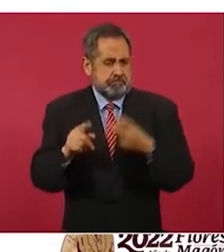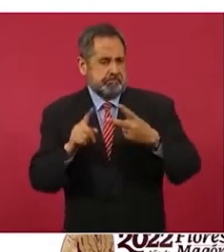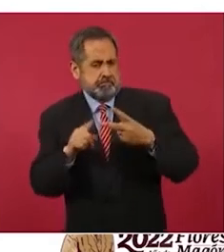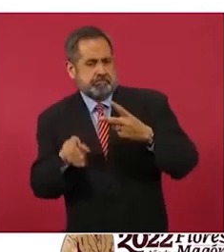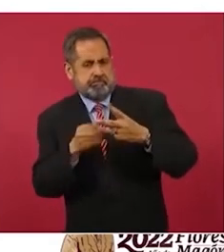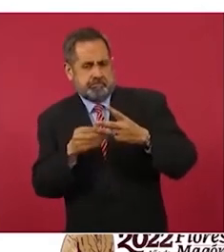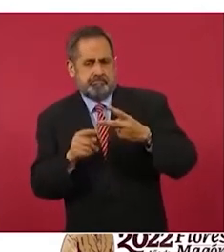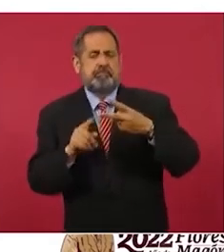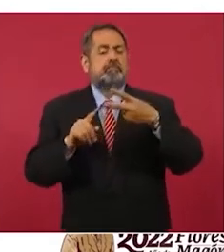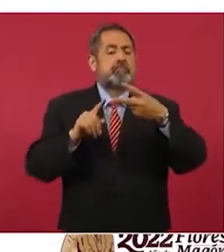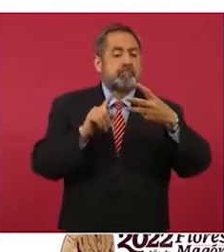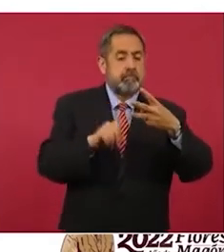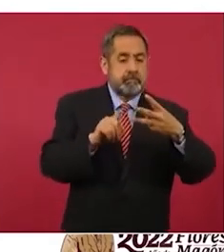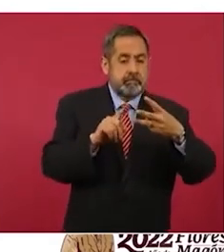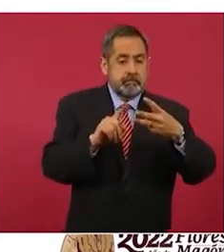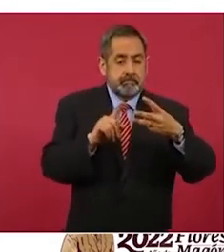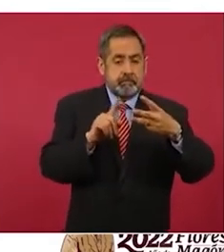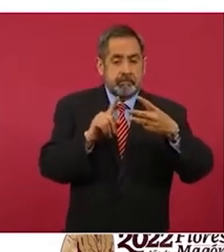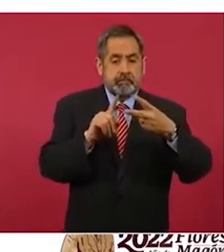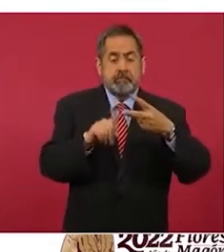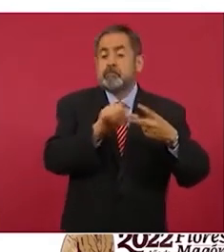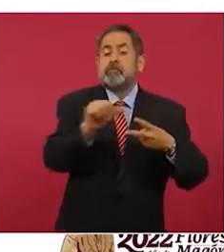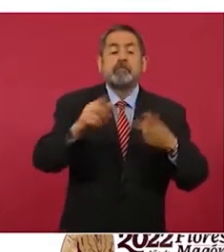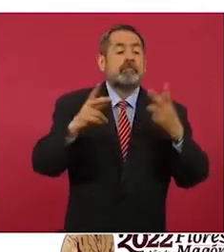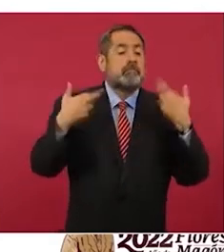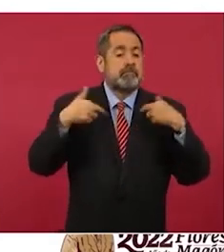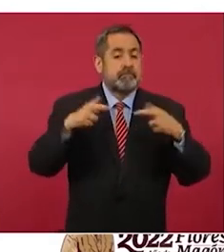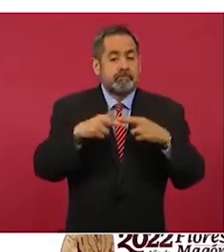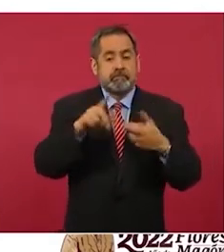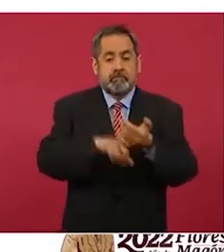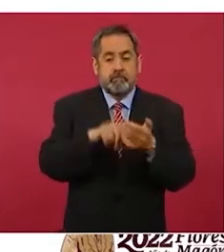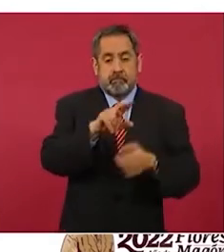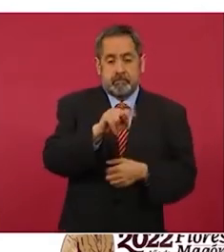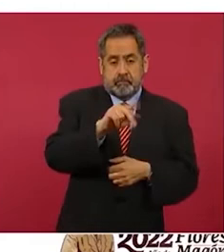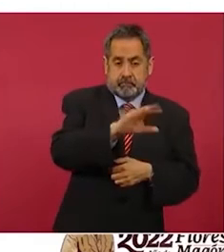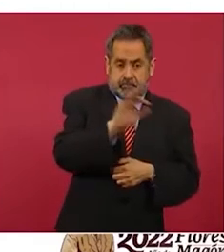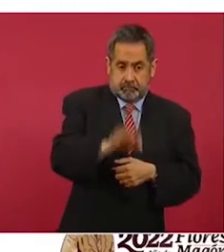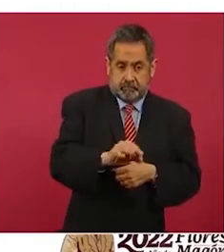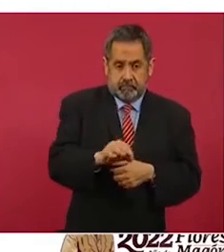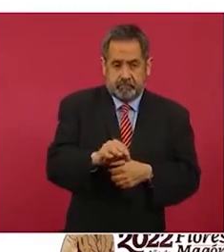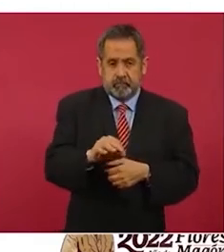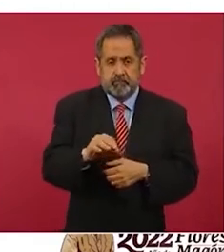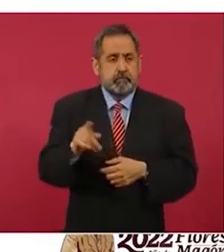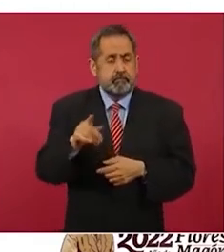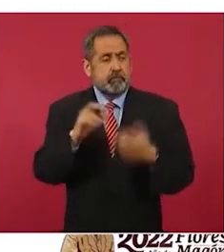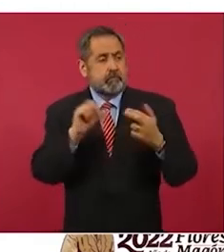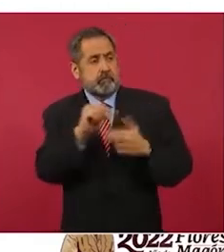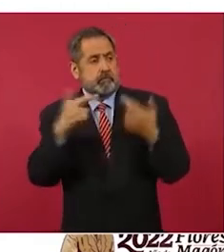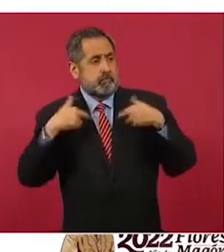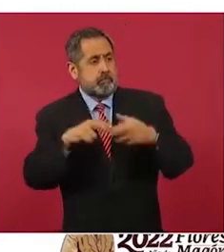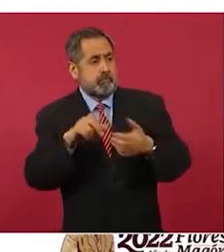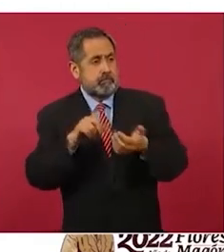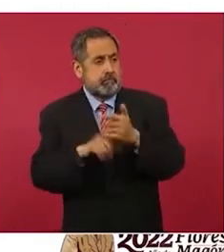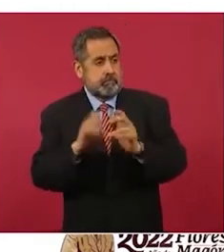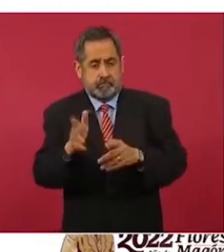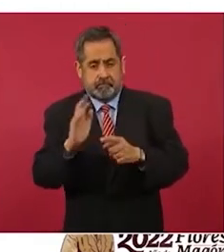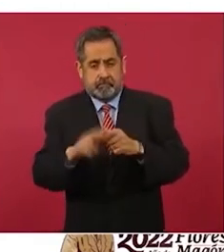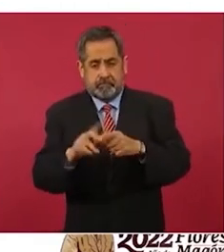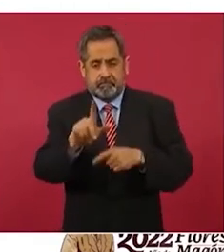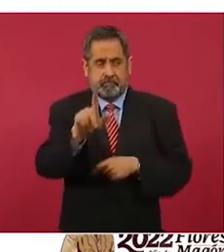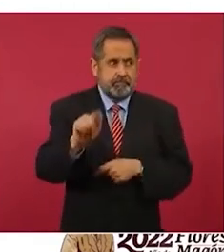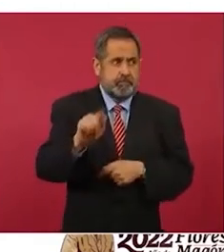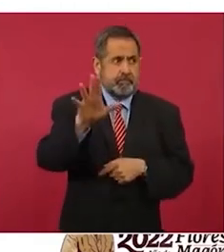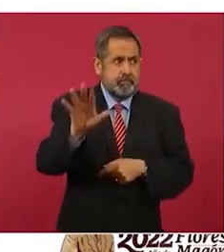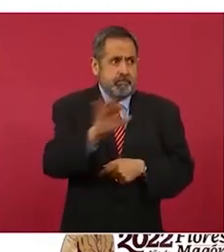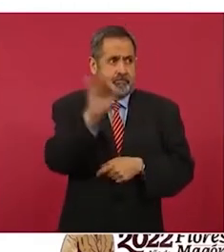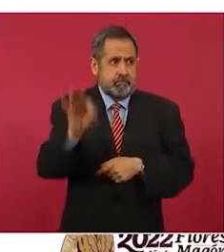personal educativo 87% el esquema primario y ya tenemos 75% tres cuartas partes del personal